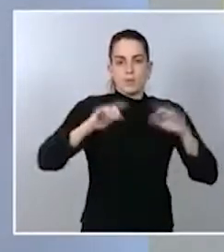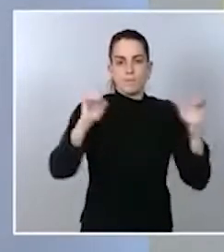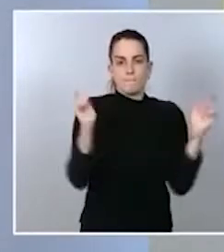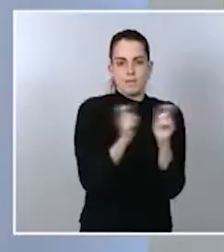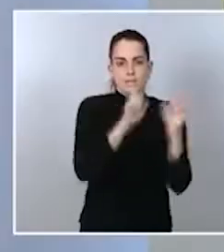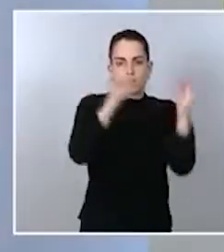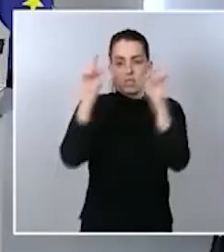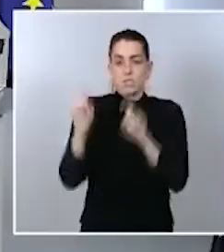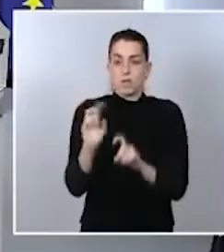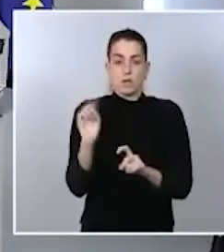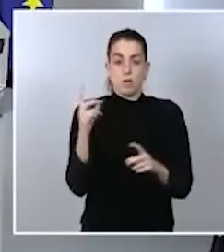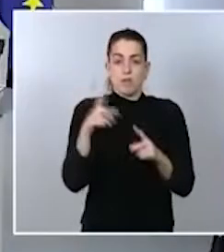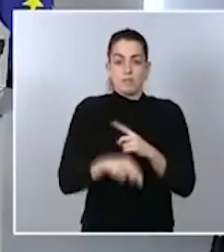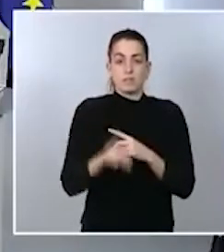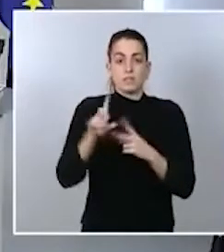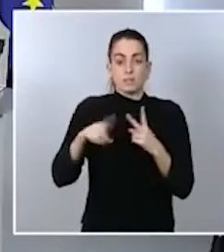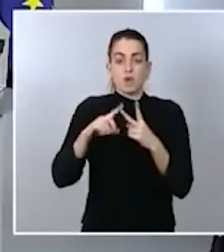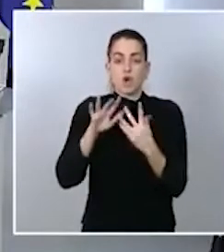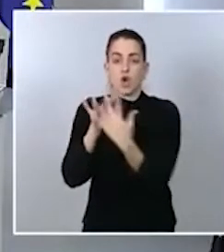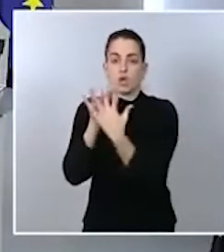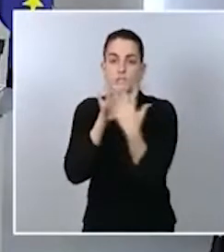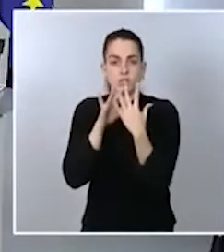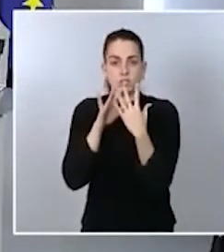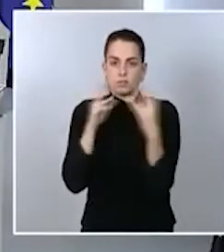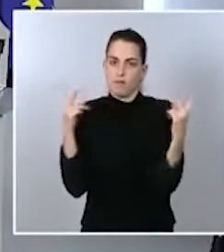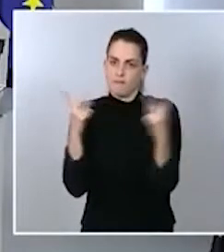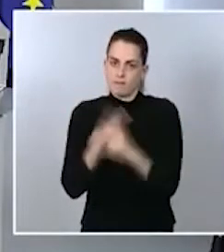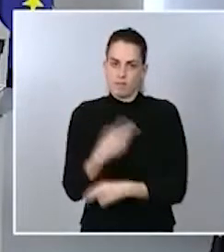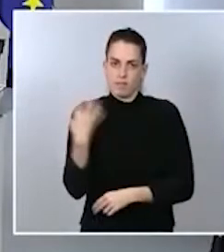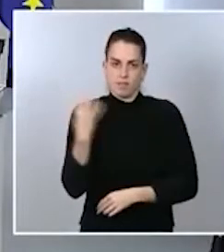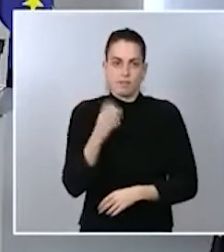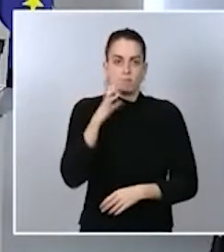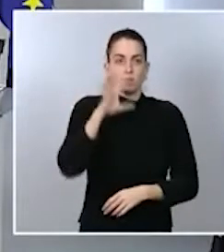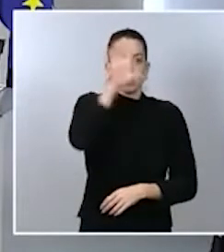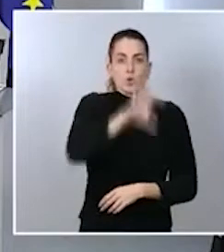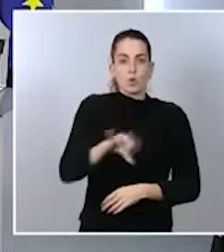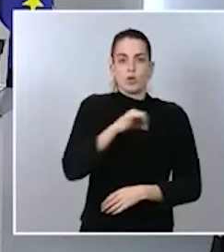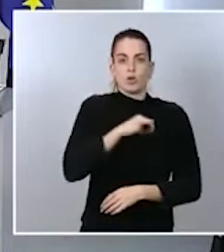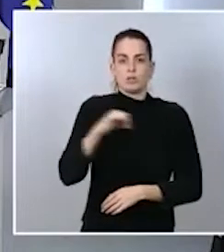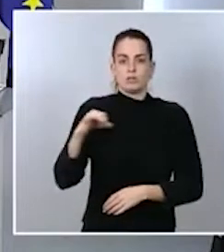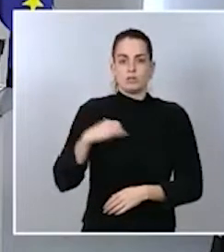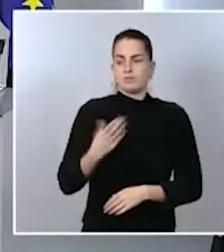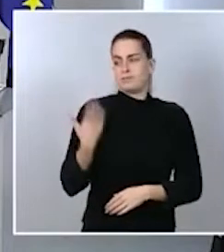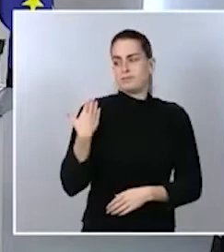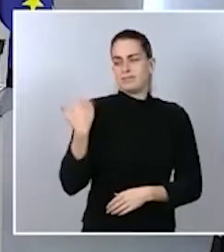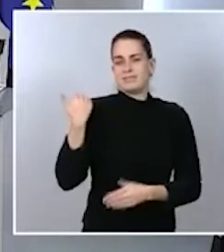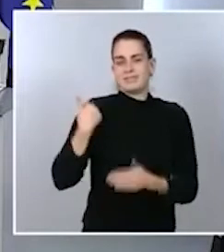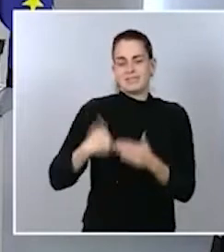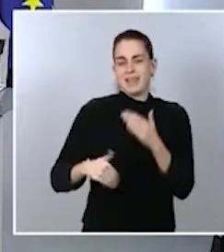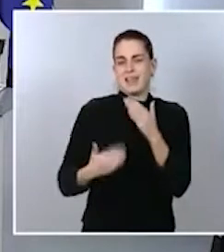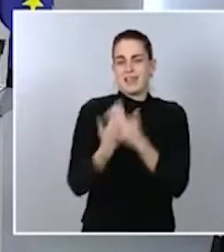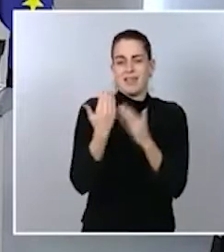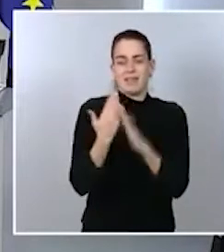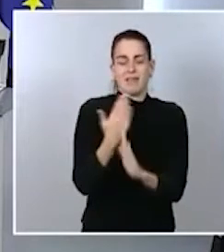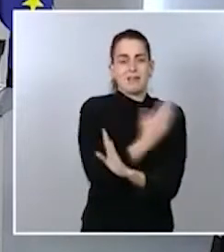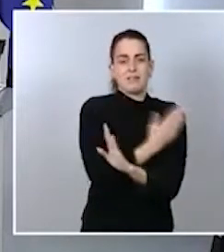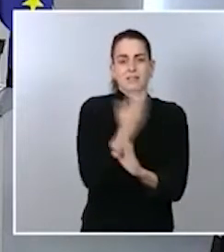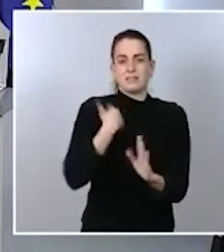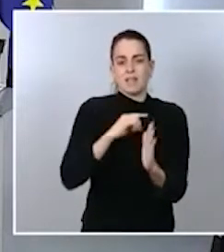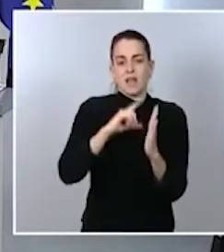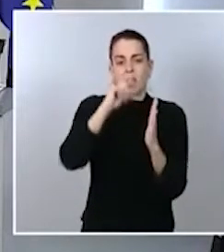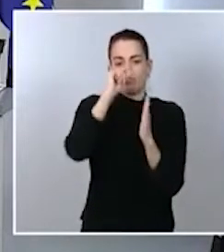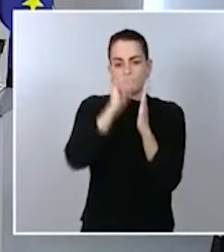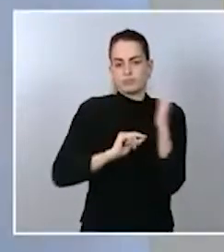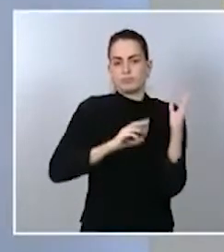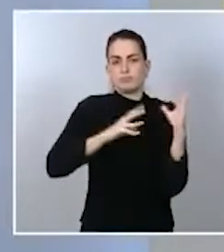Quiero poner de manifiesto que las comunidades autónomas han tomado ya hace días y lo están reforzando hoy mismo y ayer